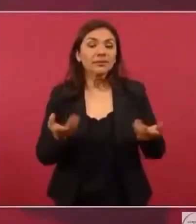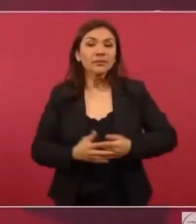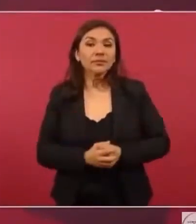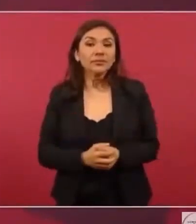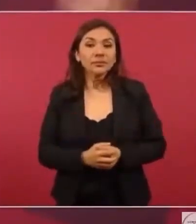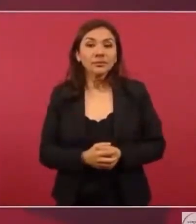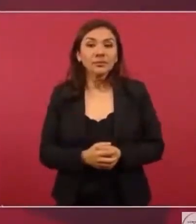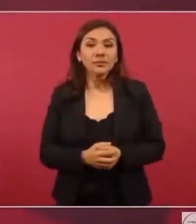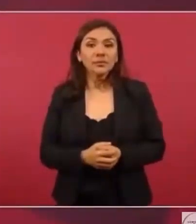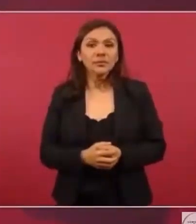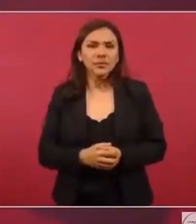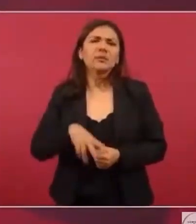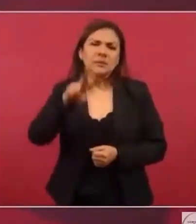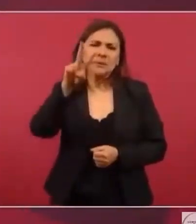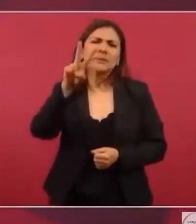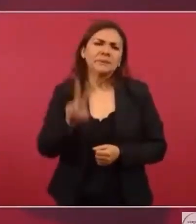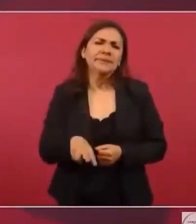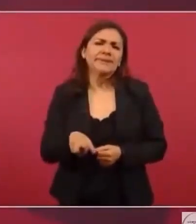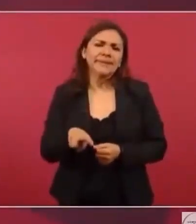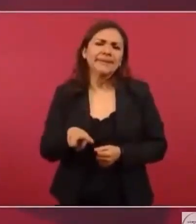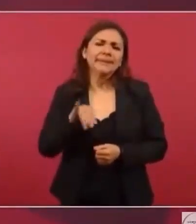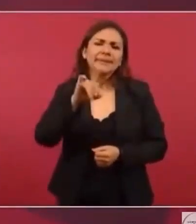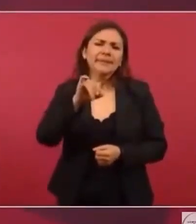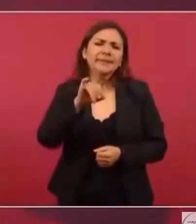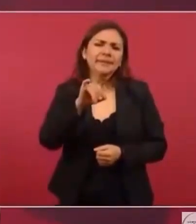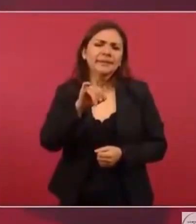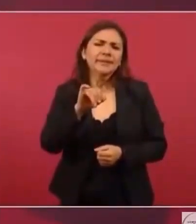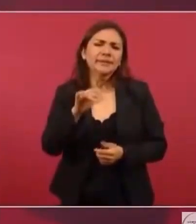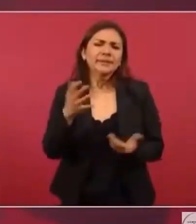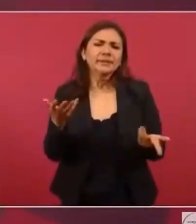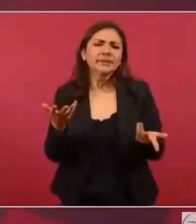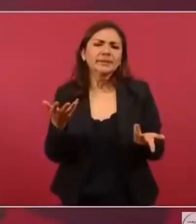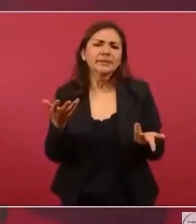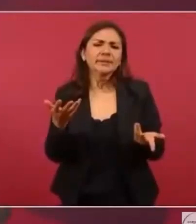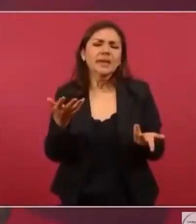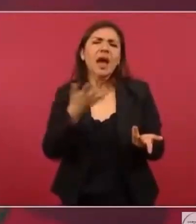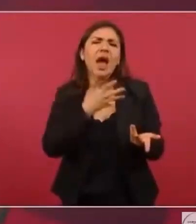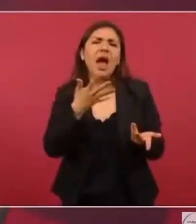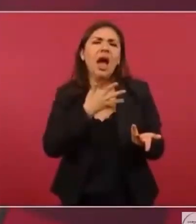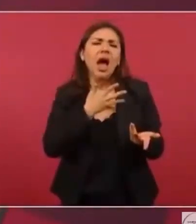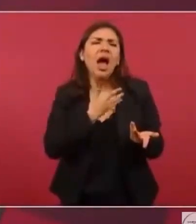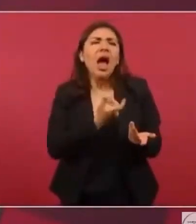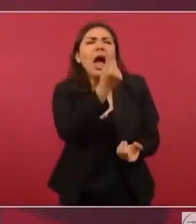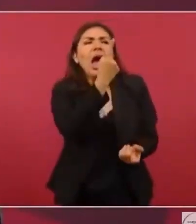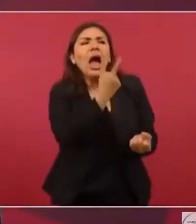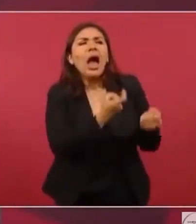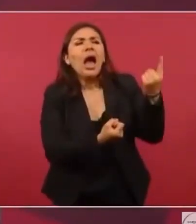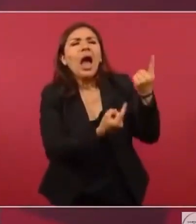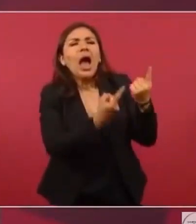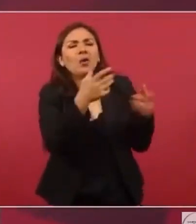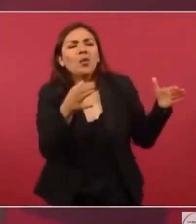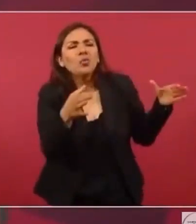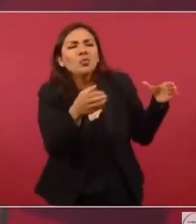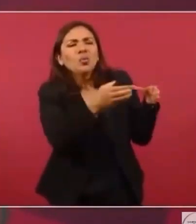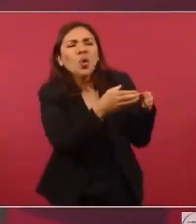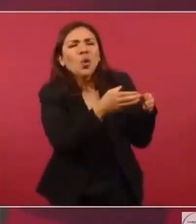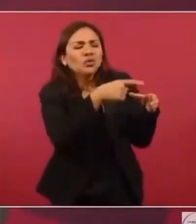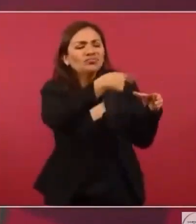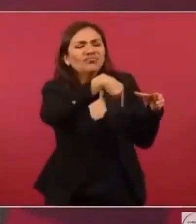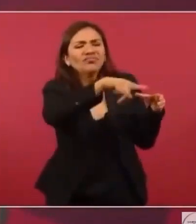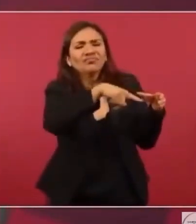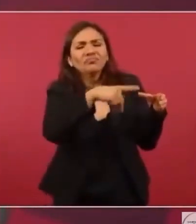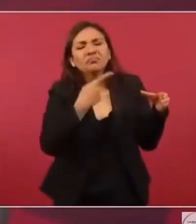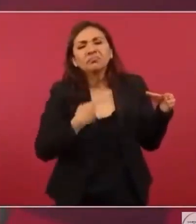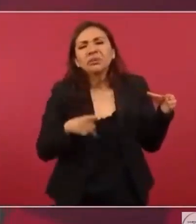Entonces, claro que hay una minoría, que son los que van allá